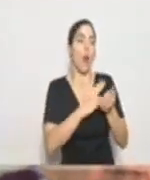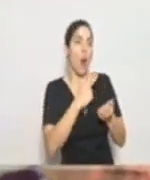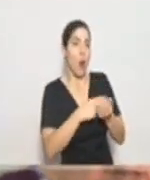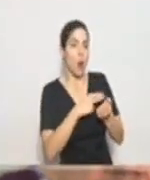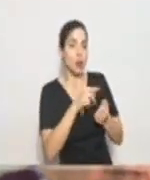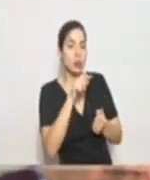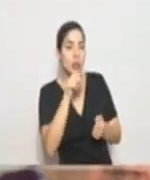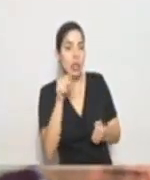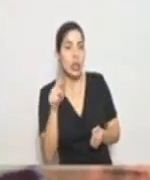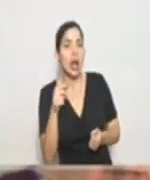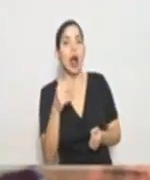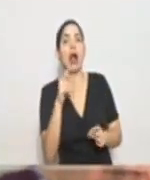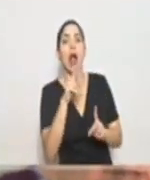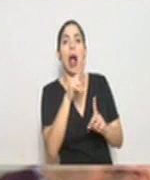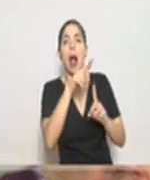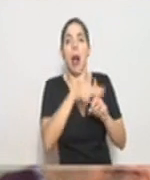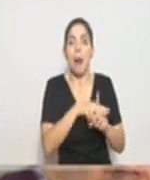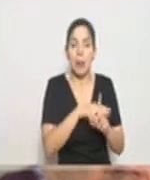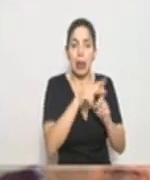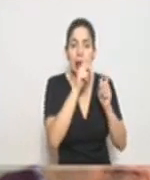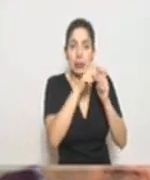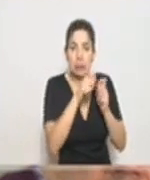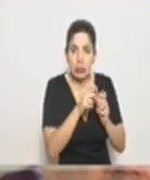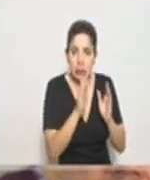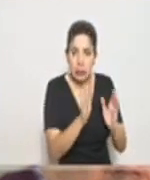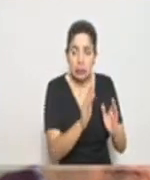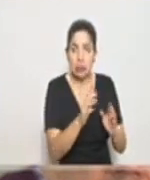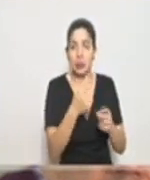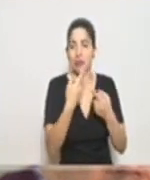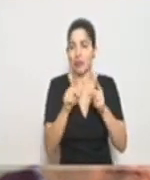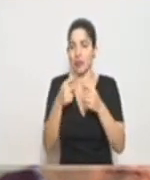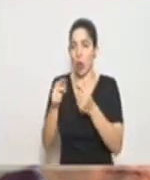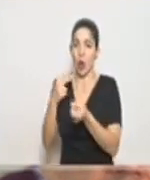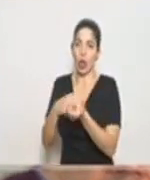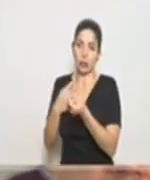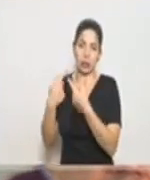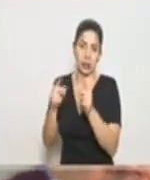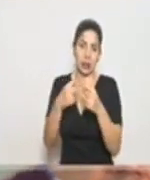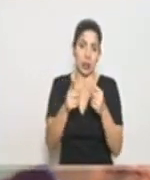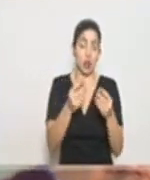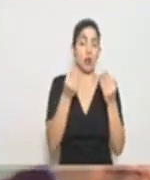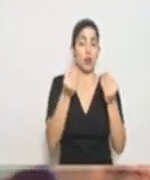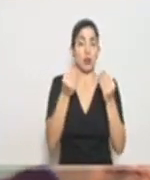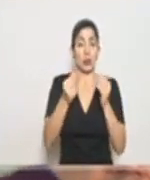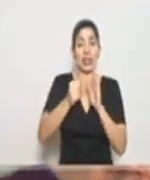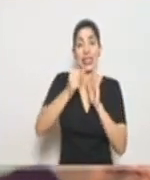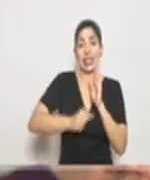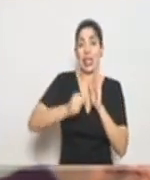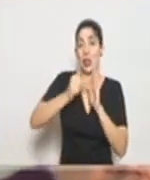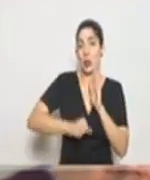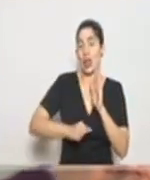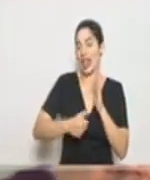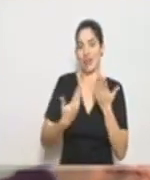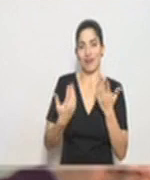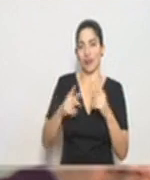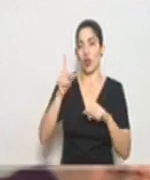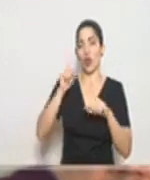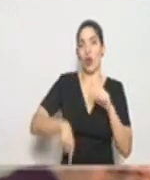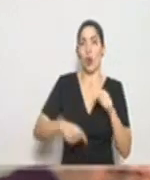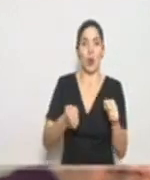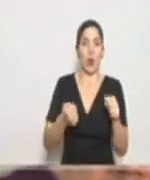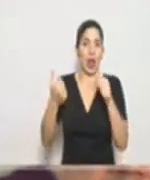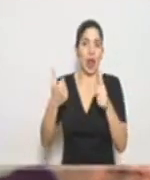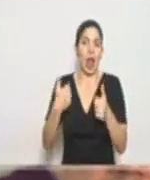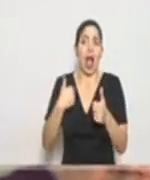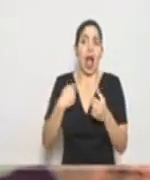aplicaciones puntuales en los diferentes hospitales. Muchas de las cirugías no podemos eliminarlas. Hay